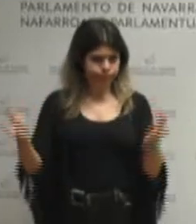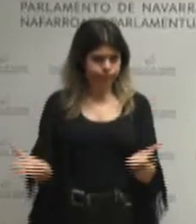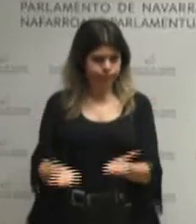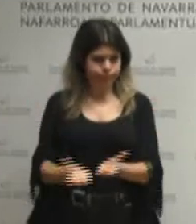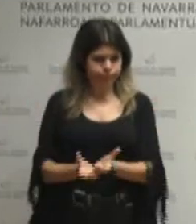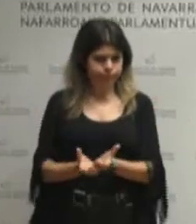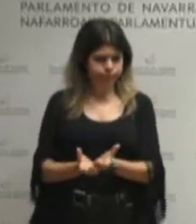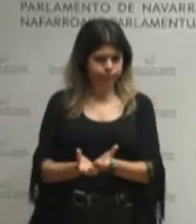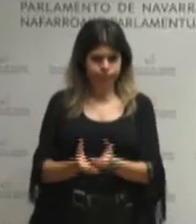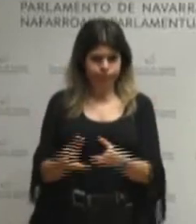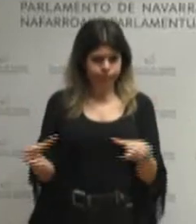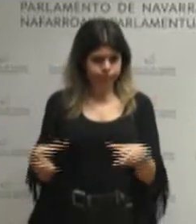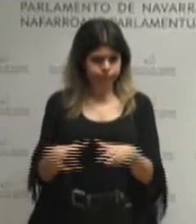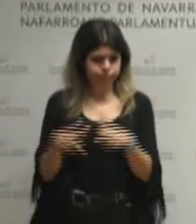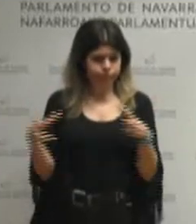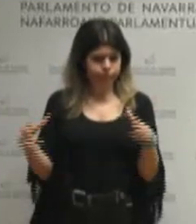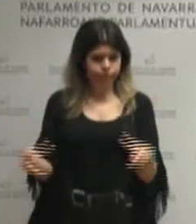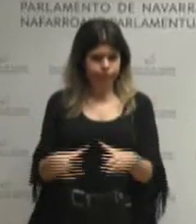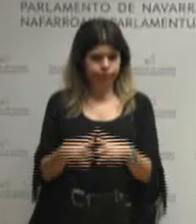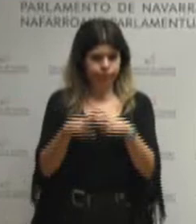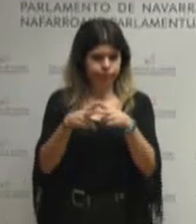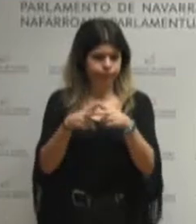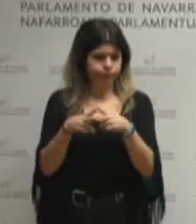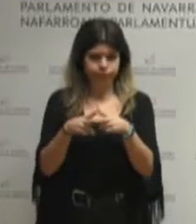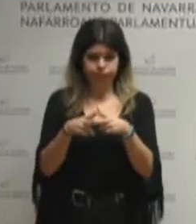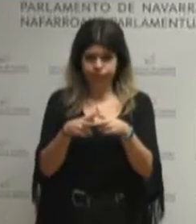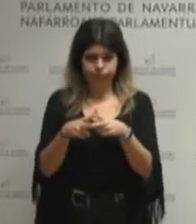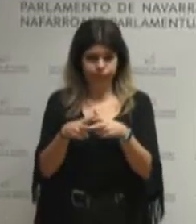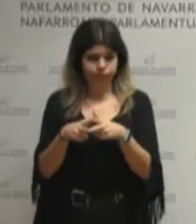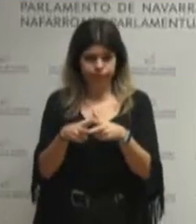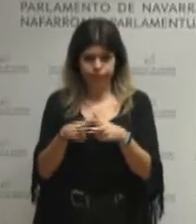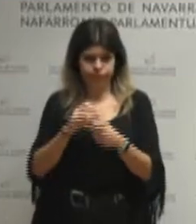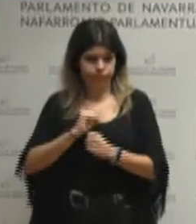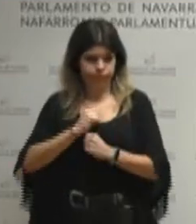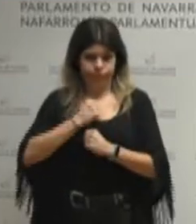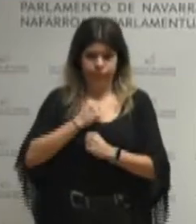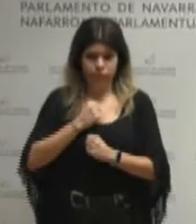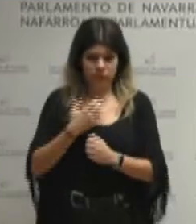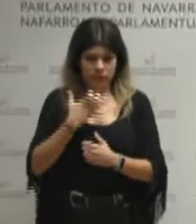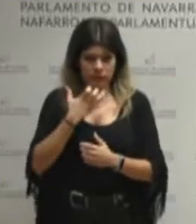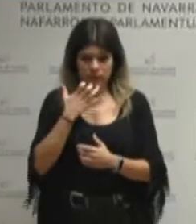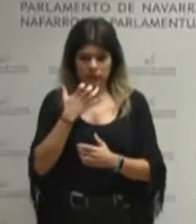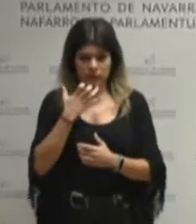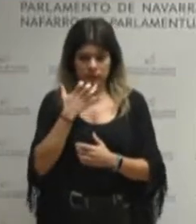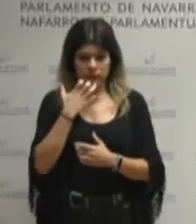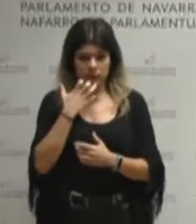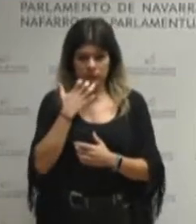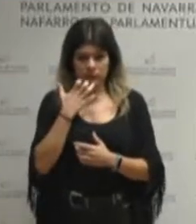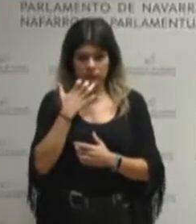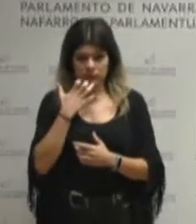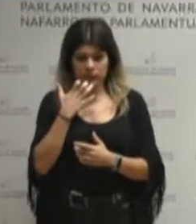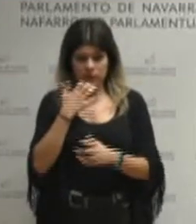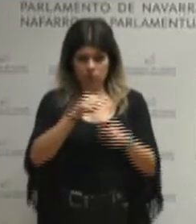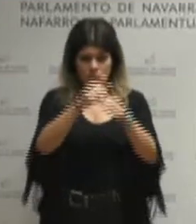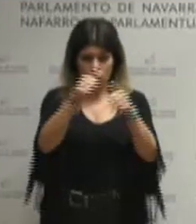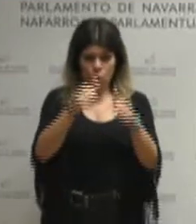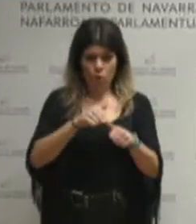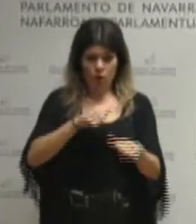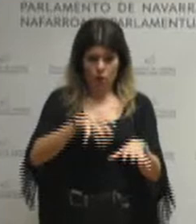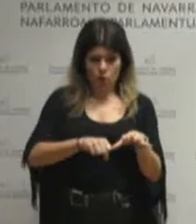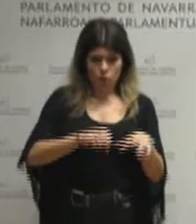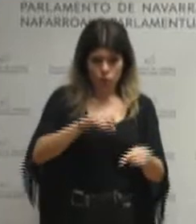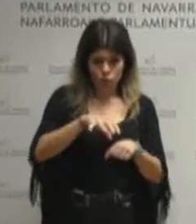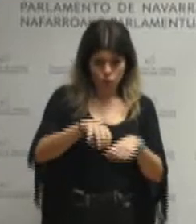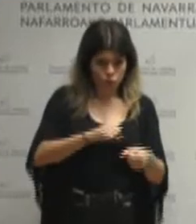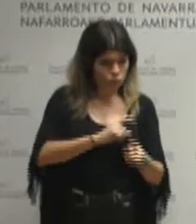kolapsoradoa, ezaldi maditugu, geure, konsumo ereduak, gure, ekoizten, ereduak, errotik aldatzen. Eta honen aurrean ez